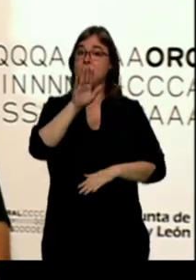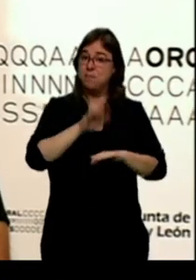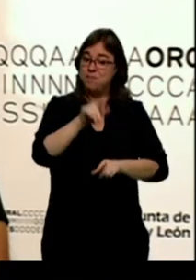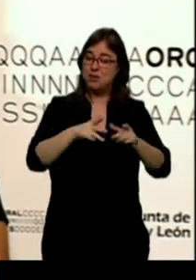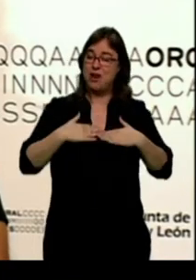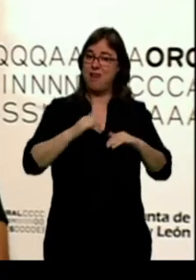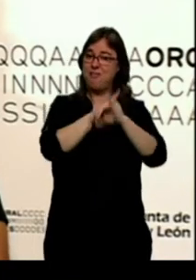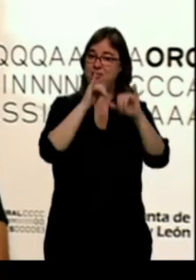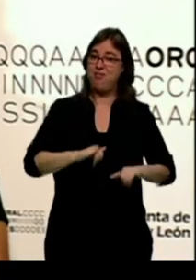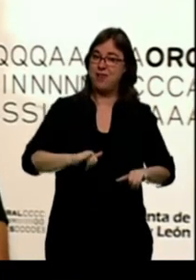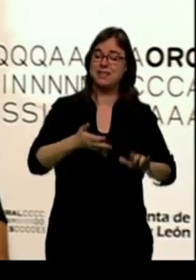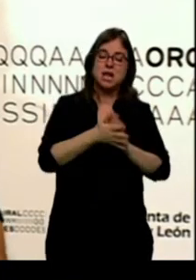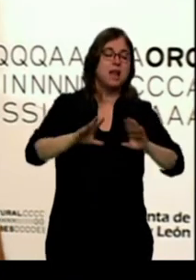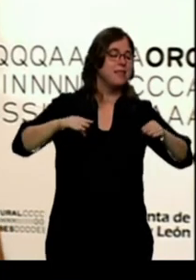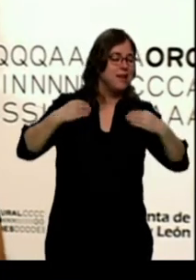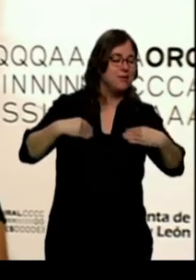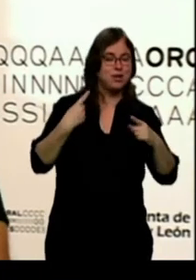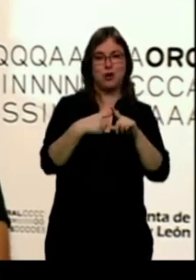que disfruten de las cosas buenas que tenemos.